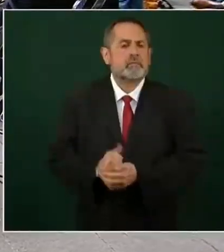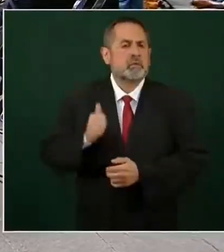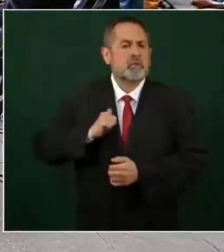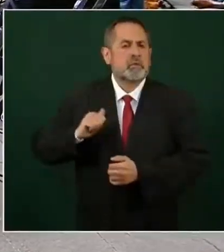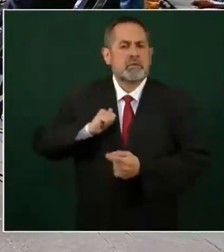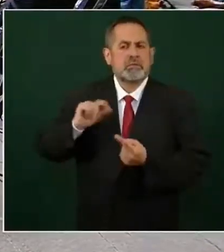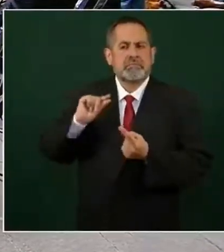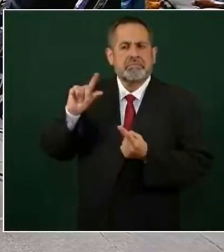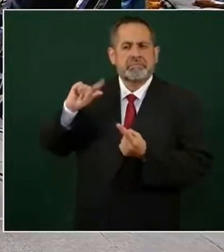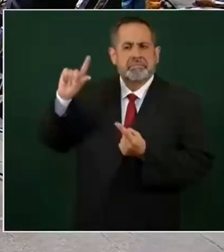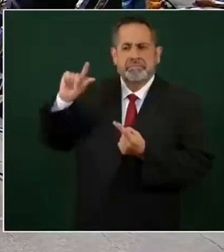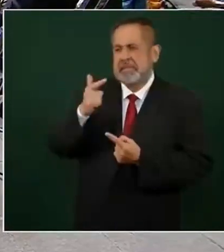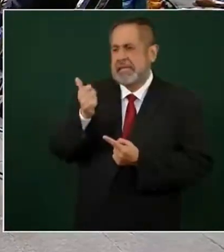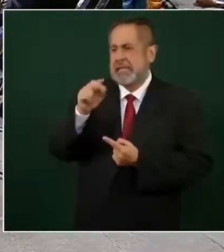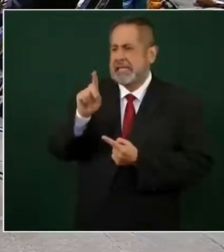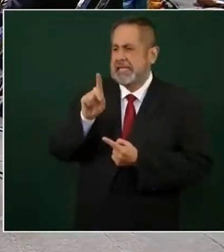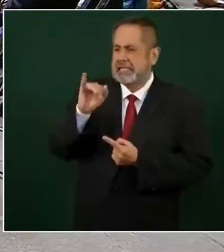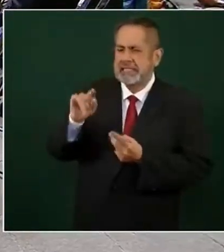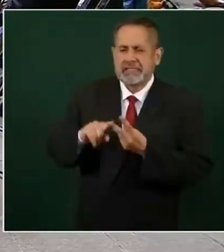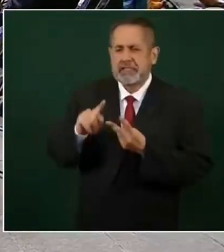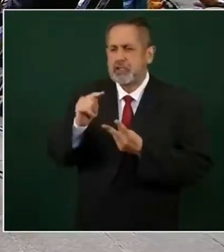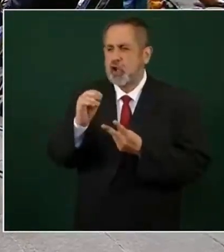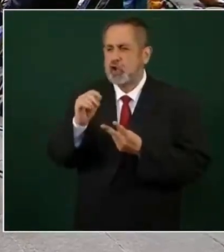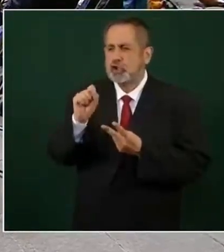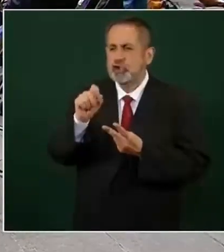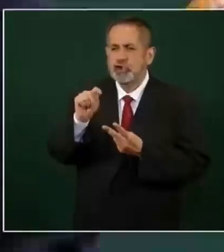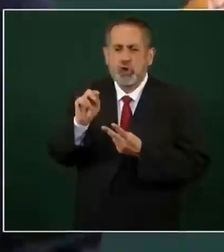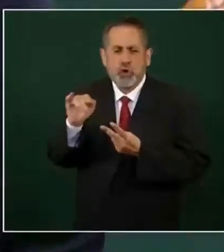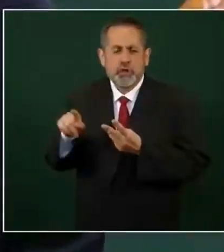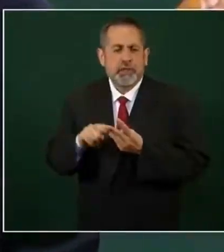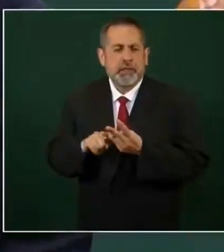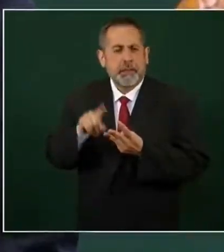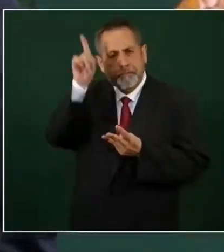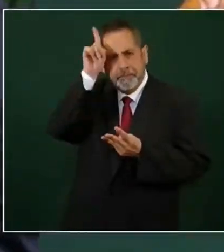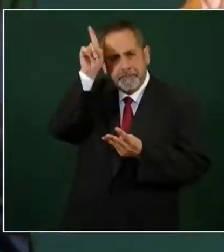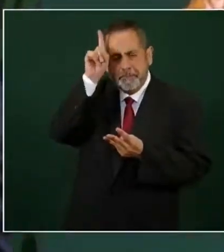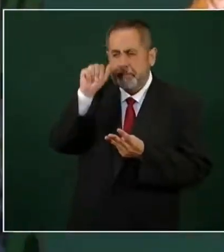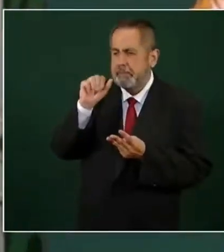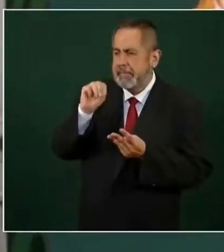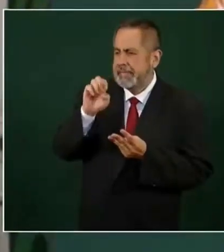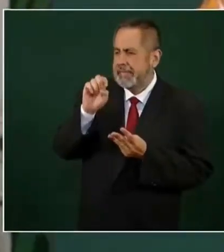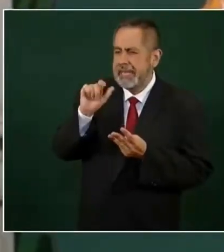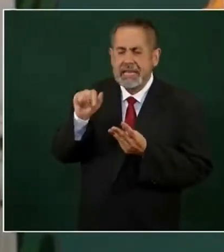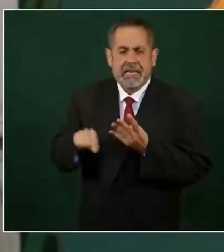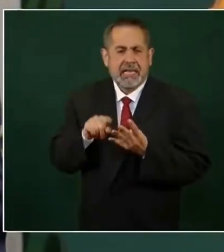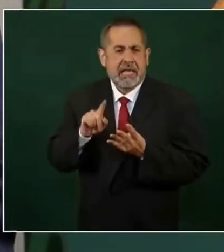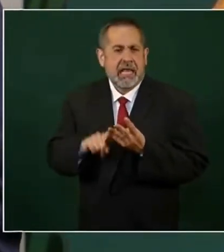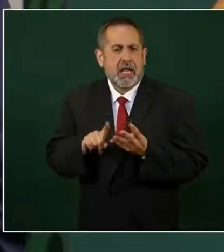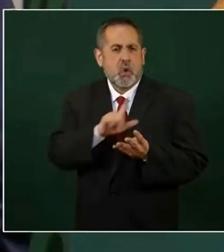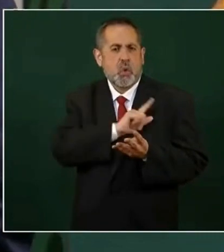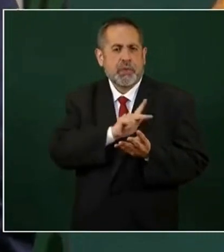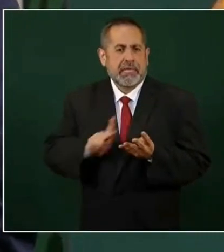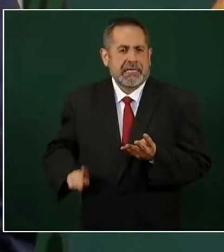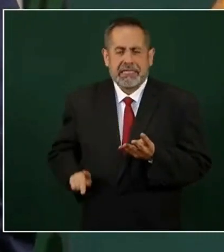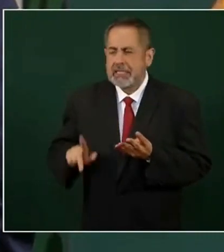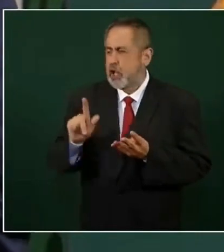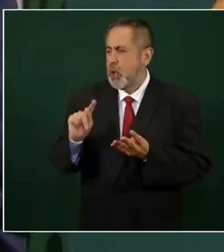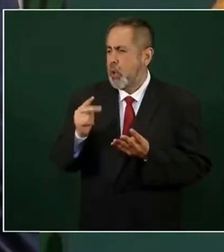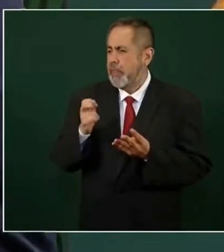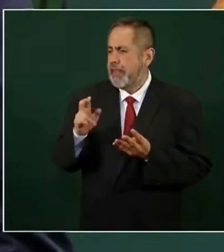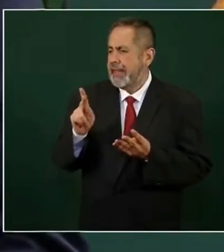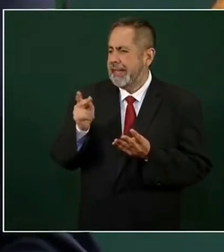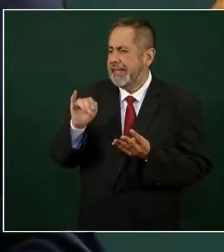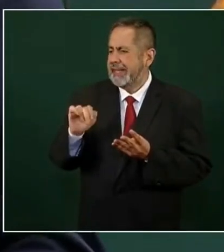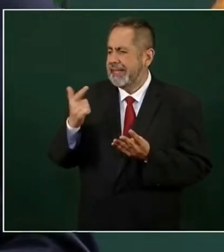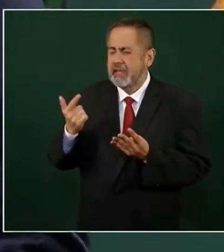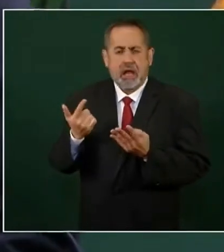y de Mandela y de Luther King? ¿O